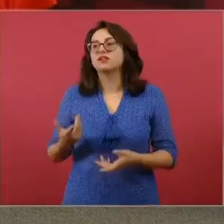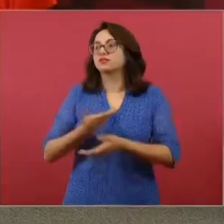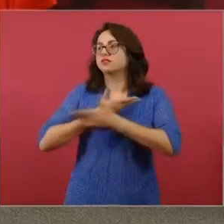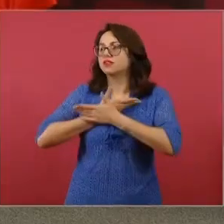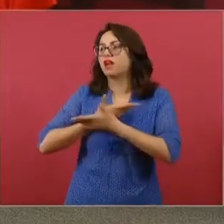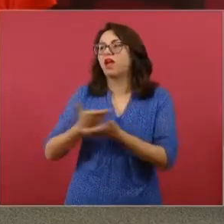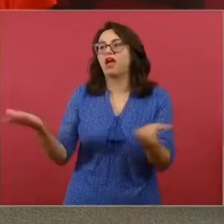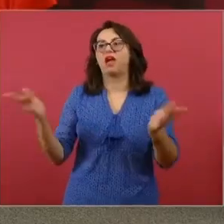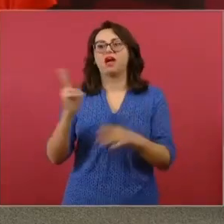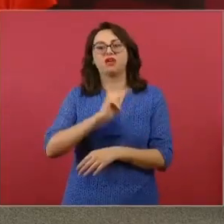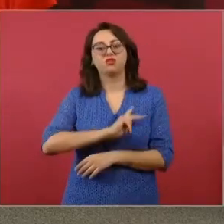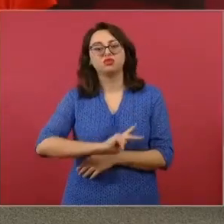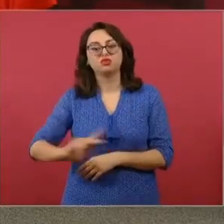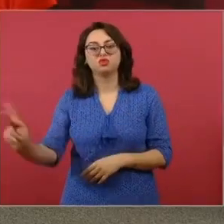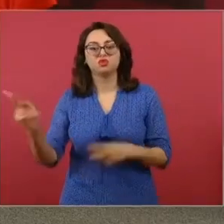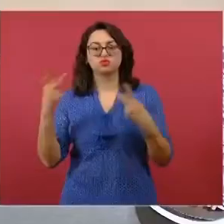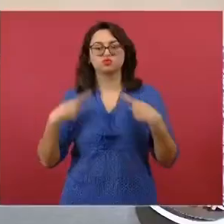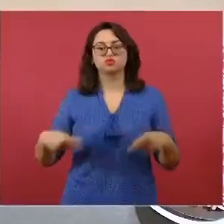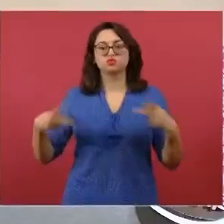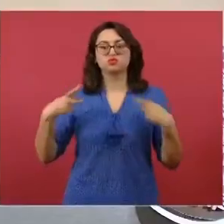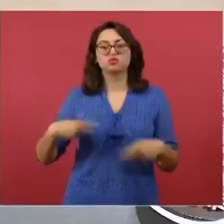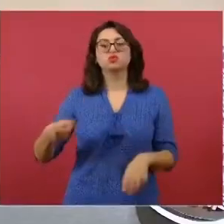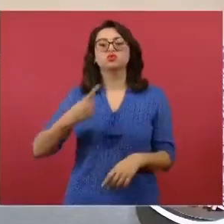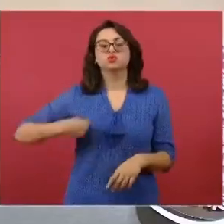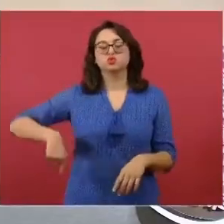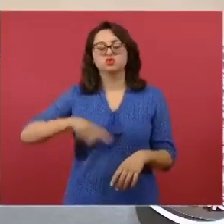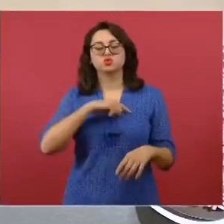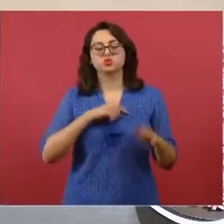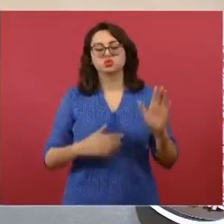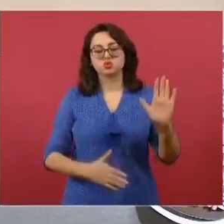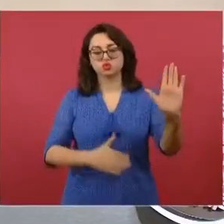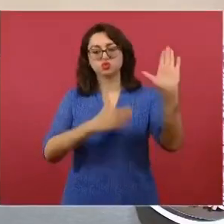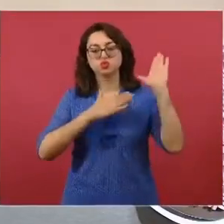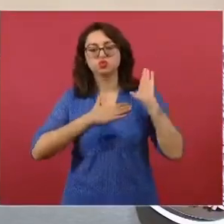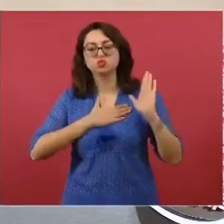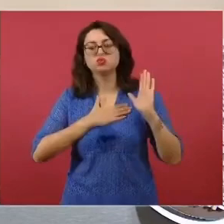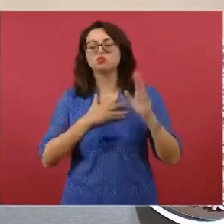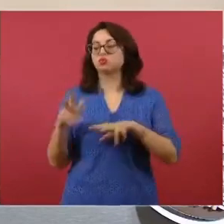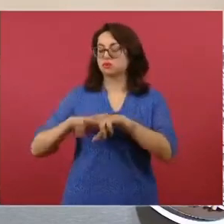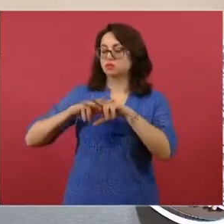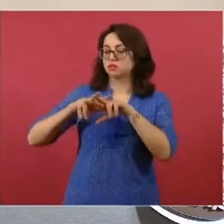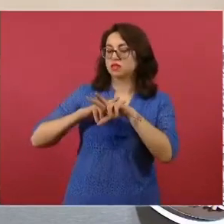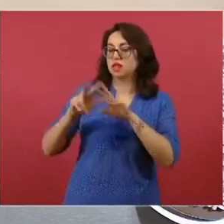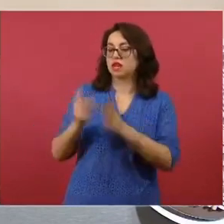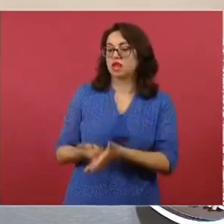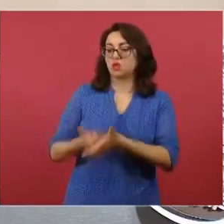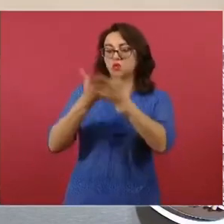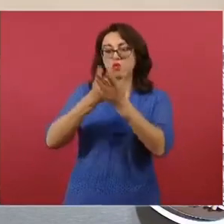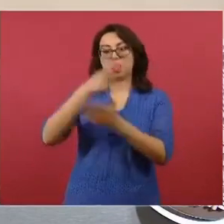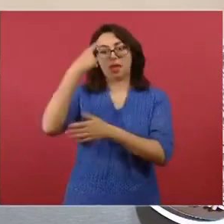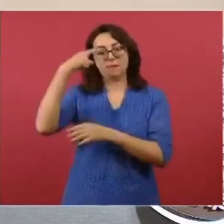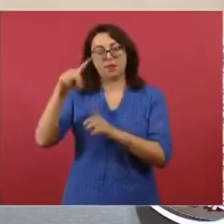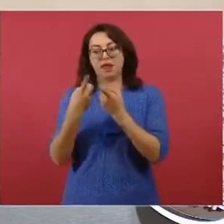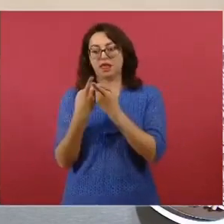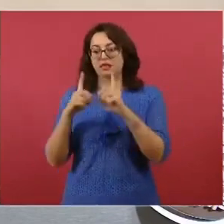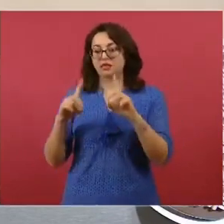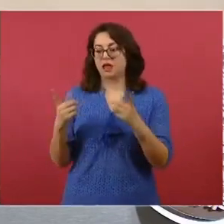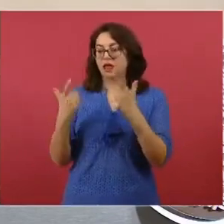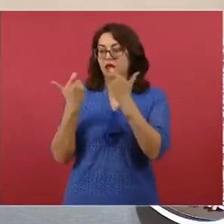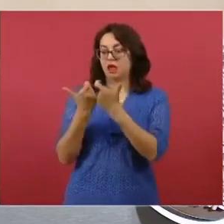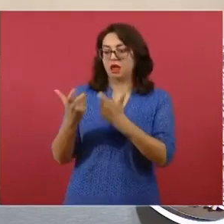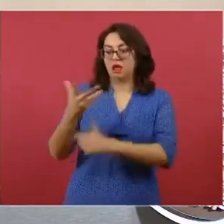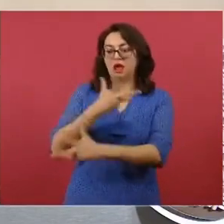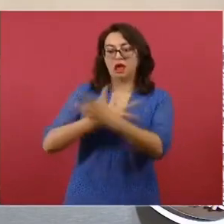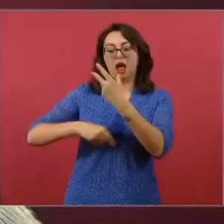a que en esta ocasión el Tren de la Historia incluya a las y los quintanarroenses en su conjunto.